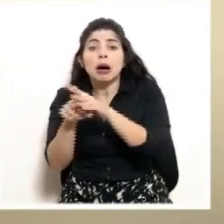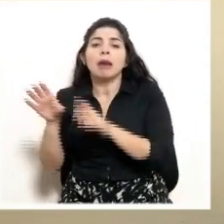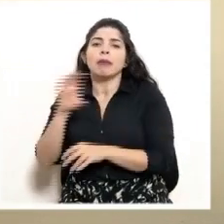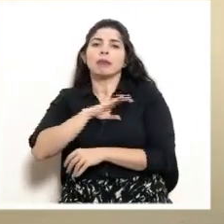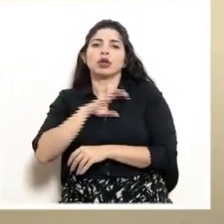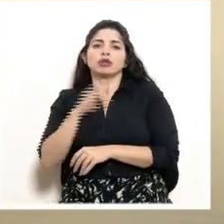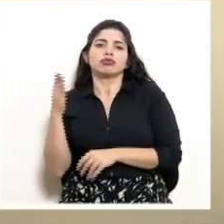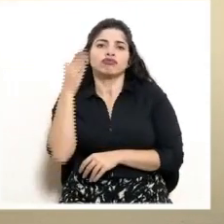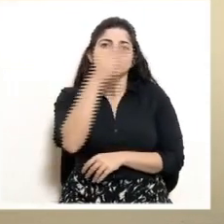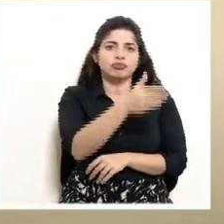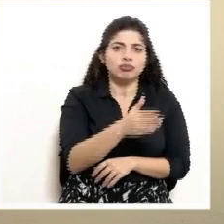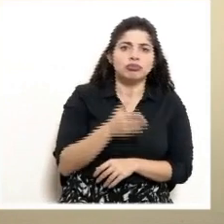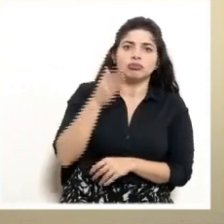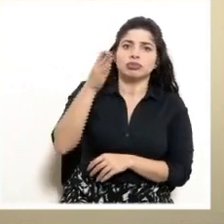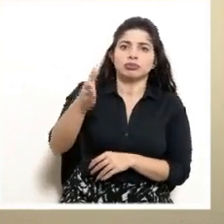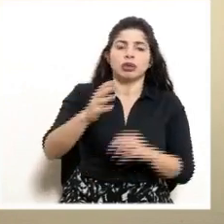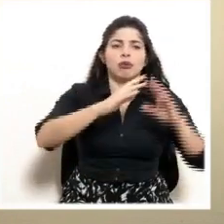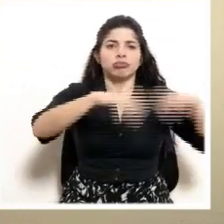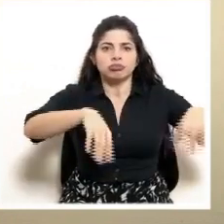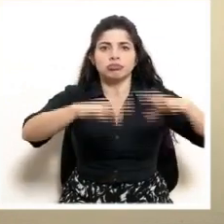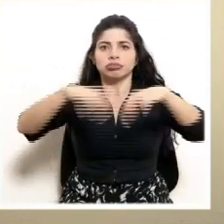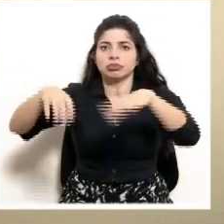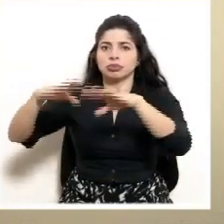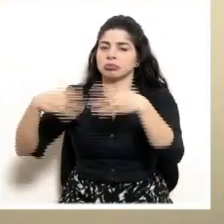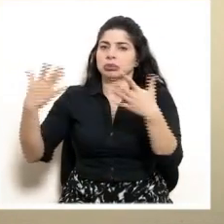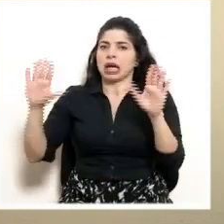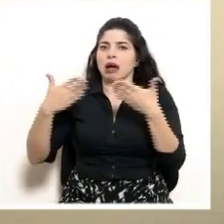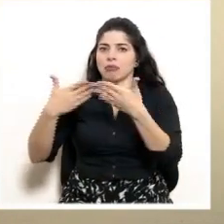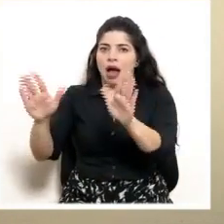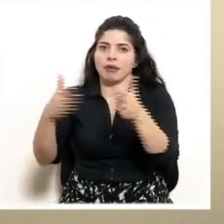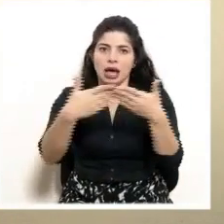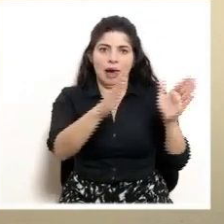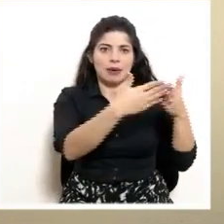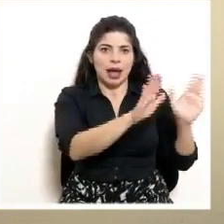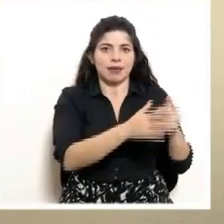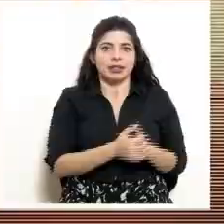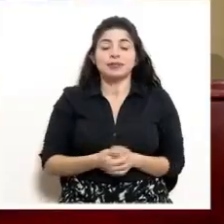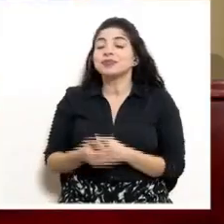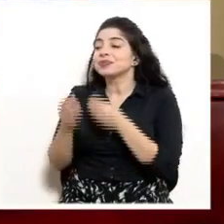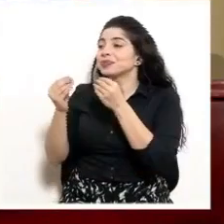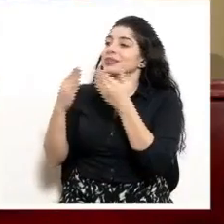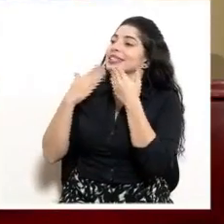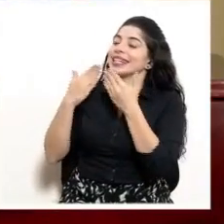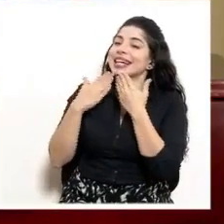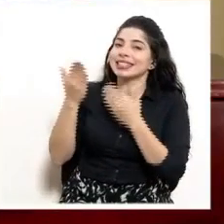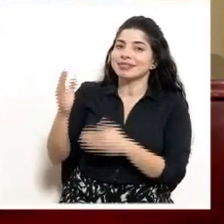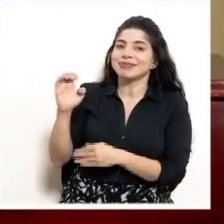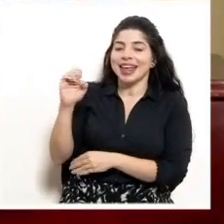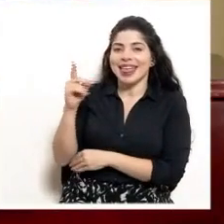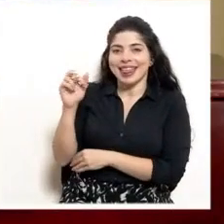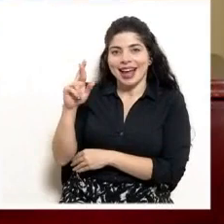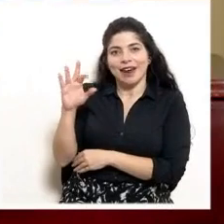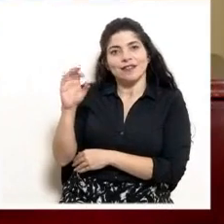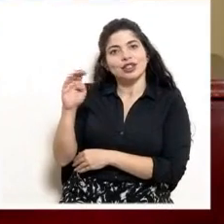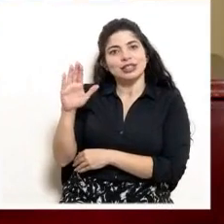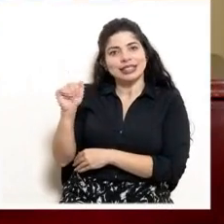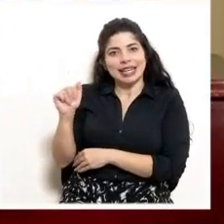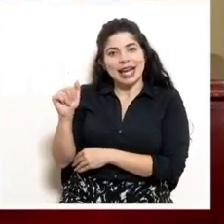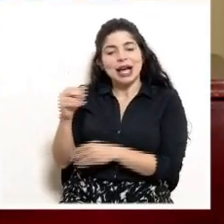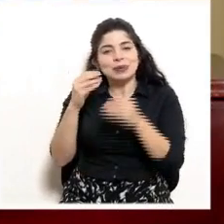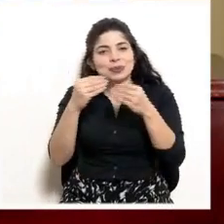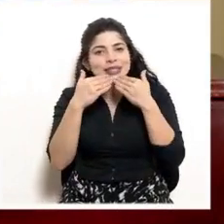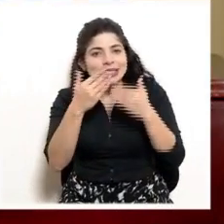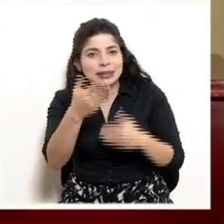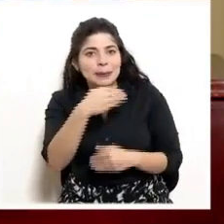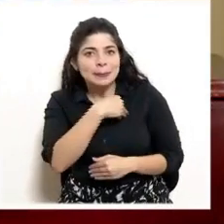amagos de bloqueo fueron levantados. Bien, muchísimas gracias a don Edgar Fonseca, muchas más